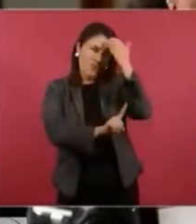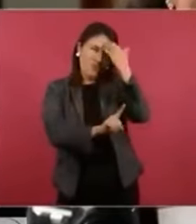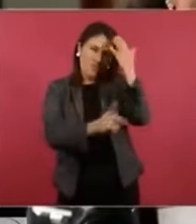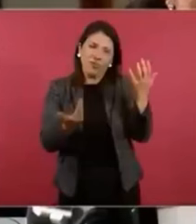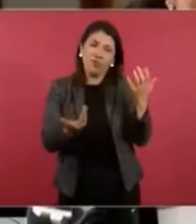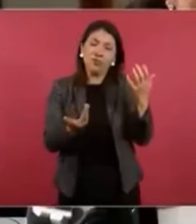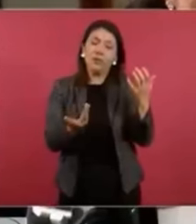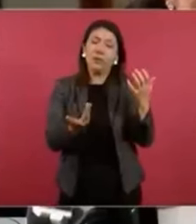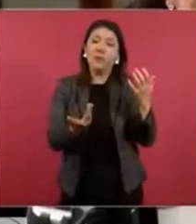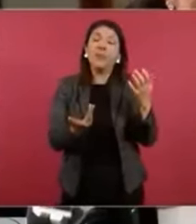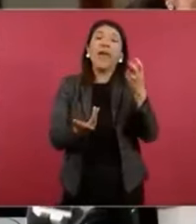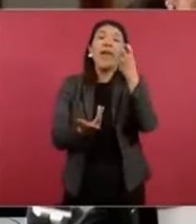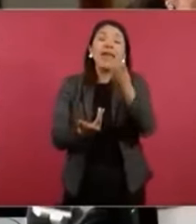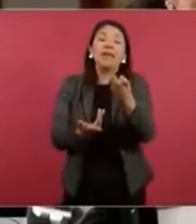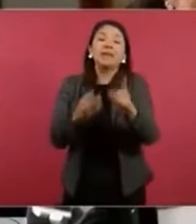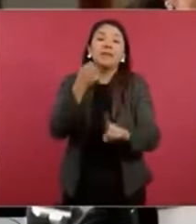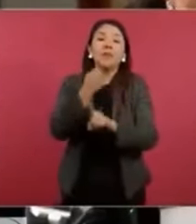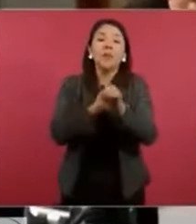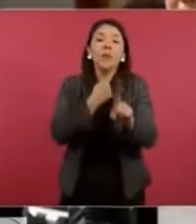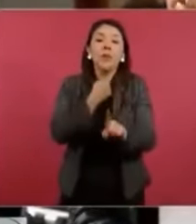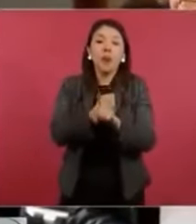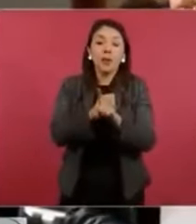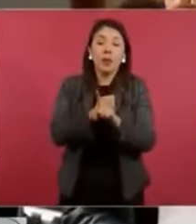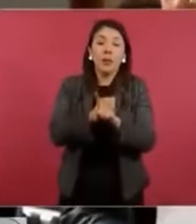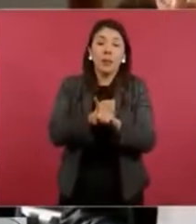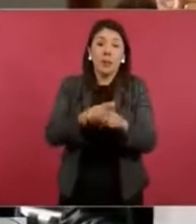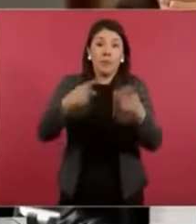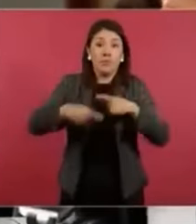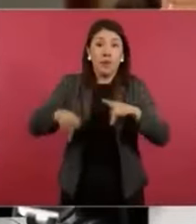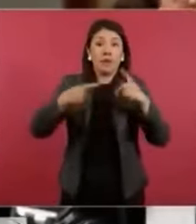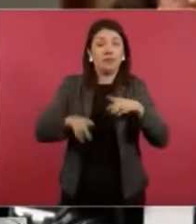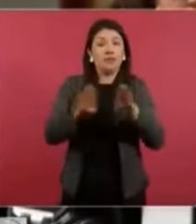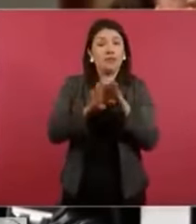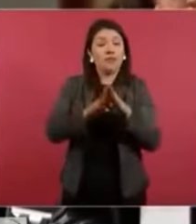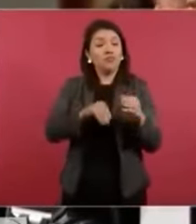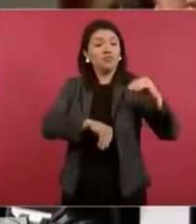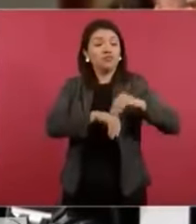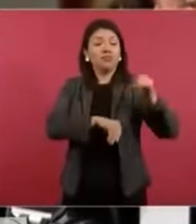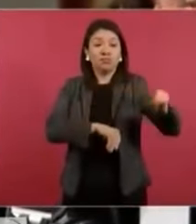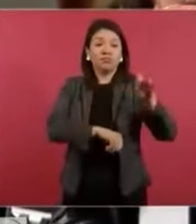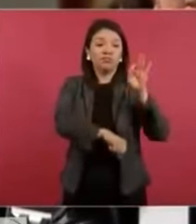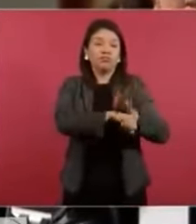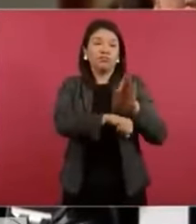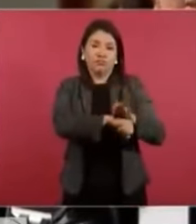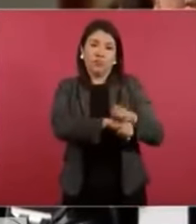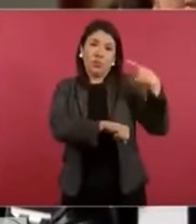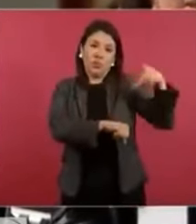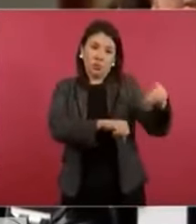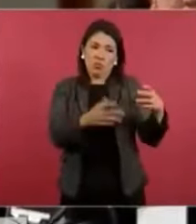repente… Y es que ese es el problema con los que agarran una trinchera, así como él agarra una trinchera, también…